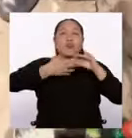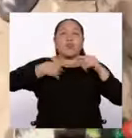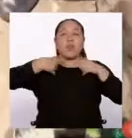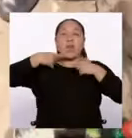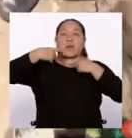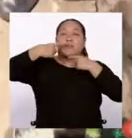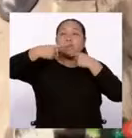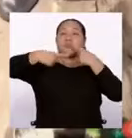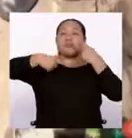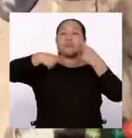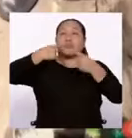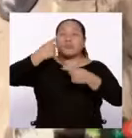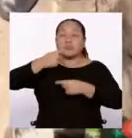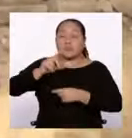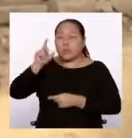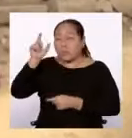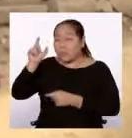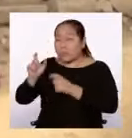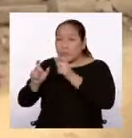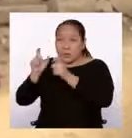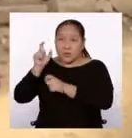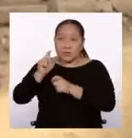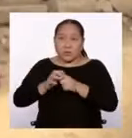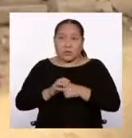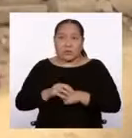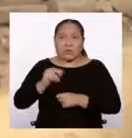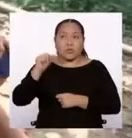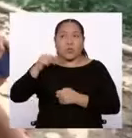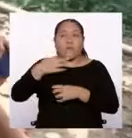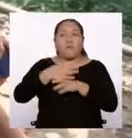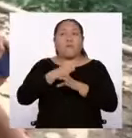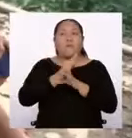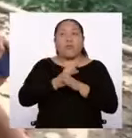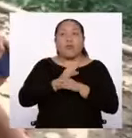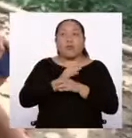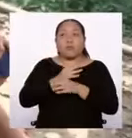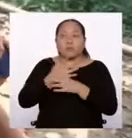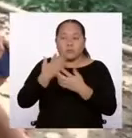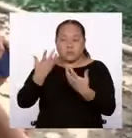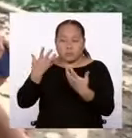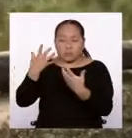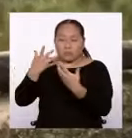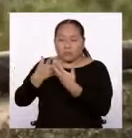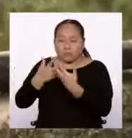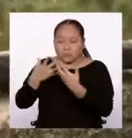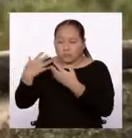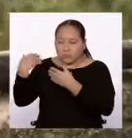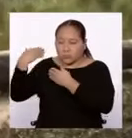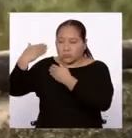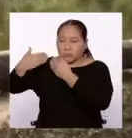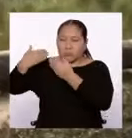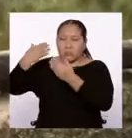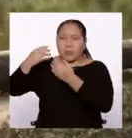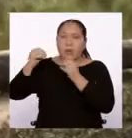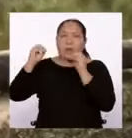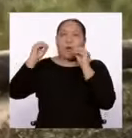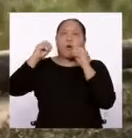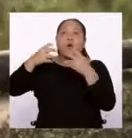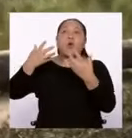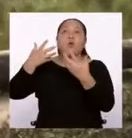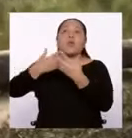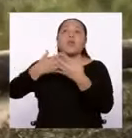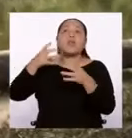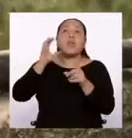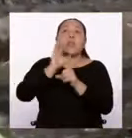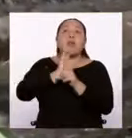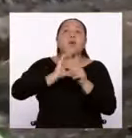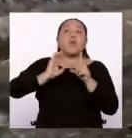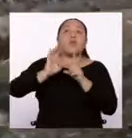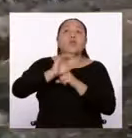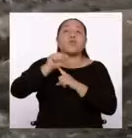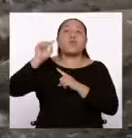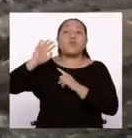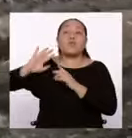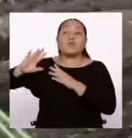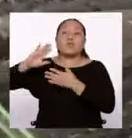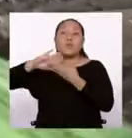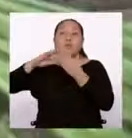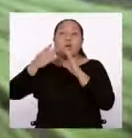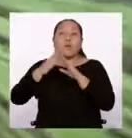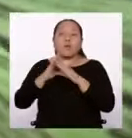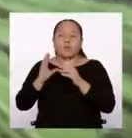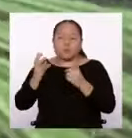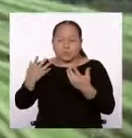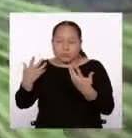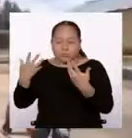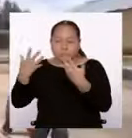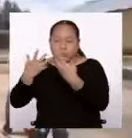ser humano. Son sistemas en los que está codificada la cultura de un pueblo, están codificados todos